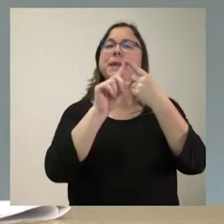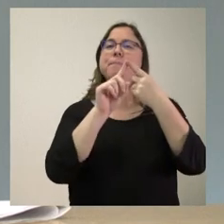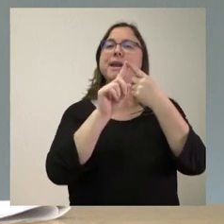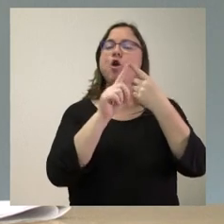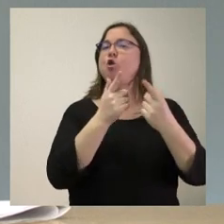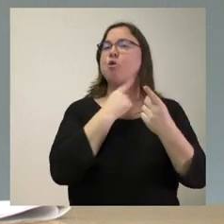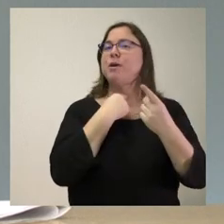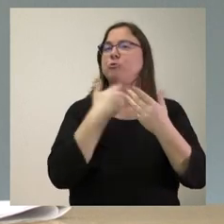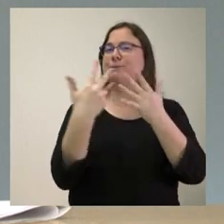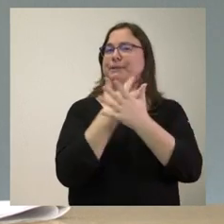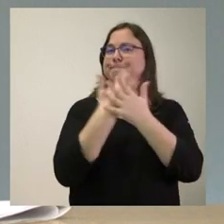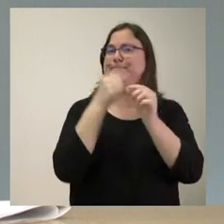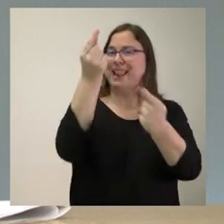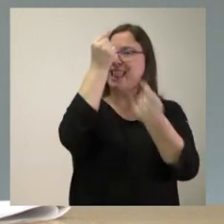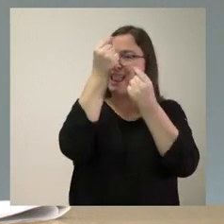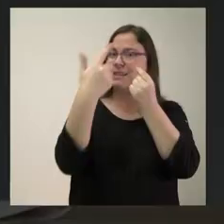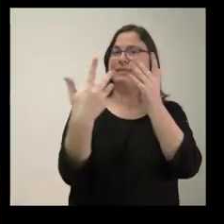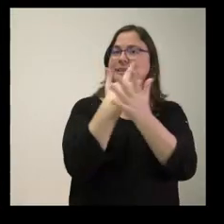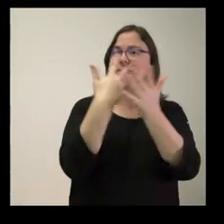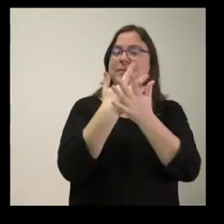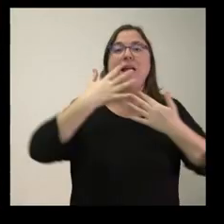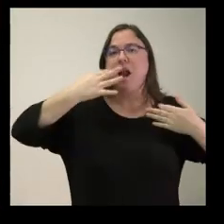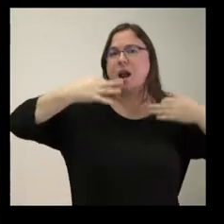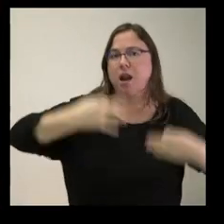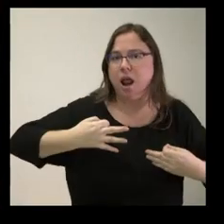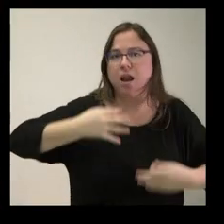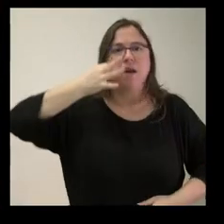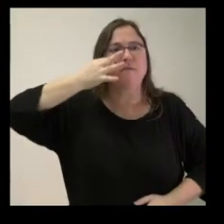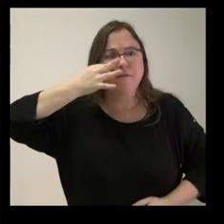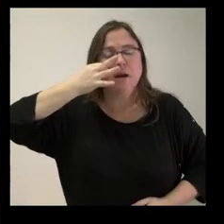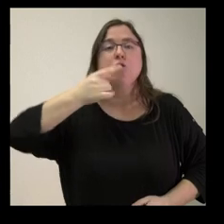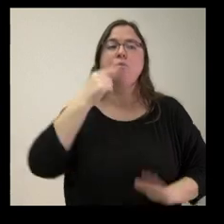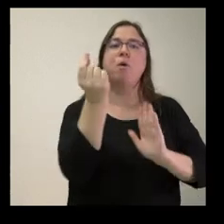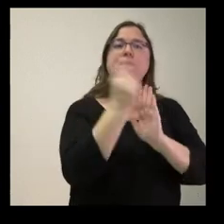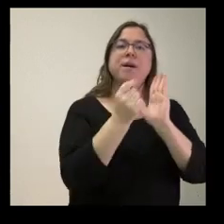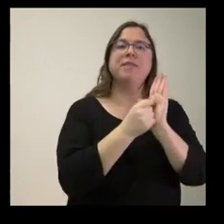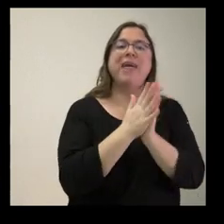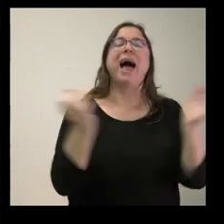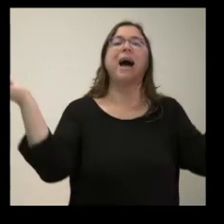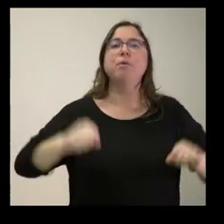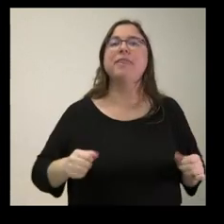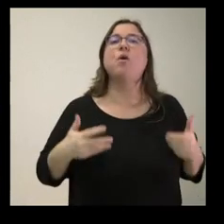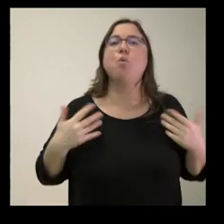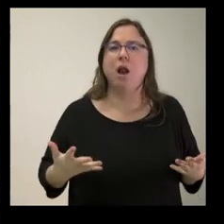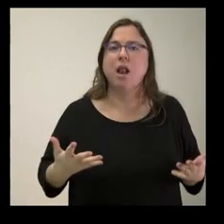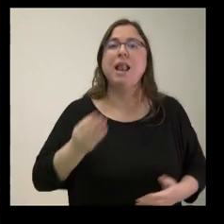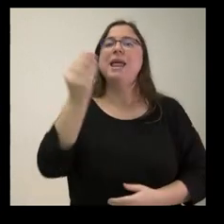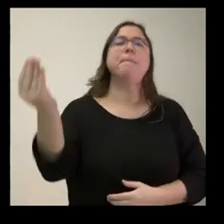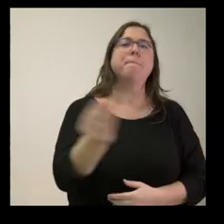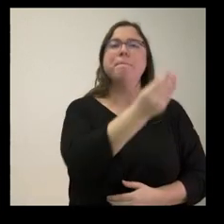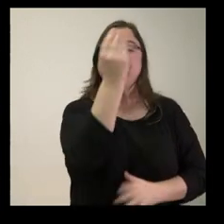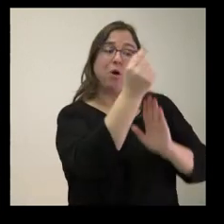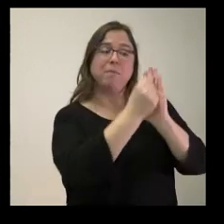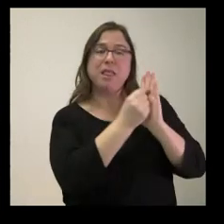detallara ya para la práctica qué medidas son las que se han aprobado, en qué mejora estas